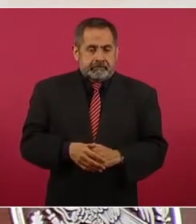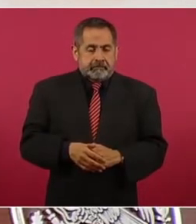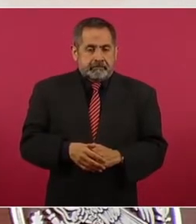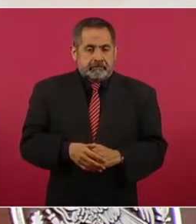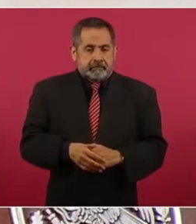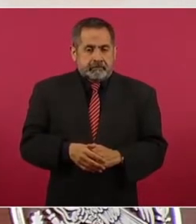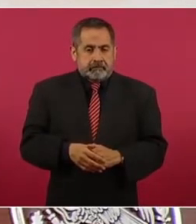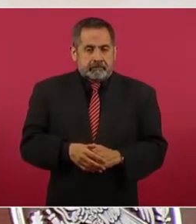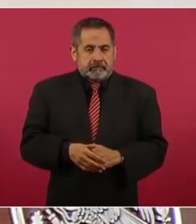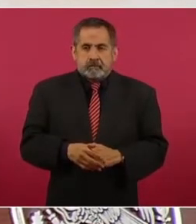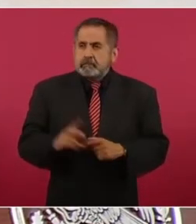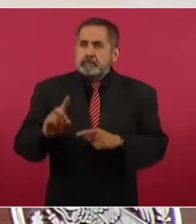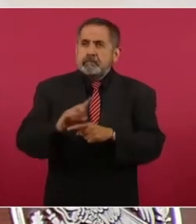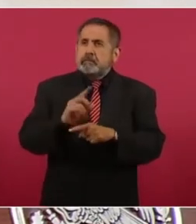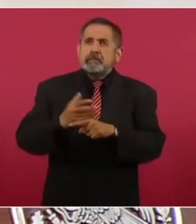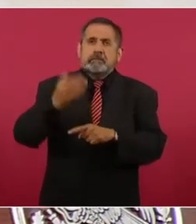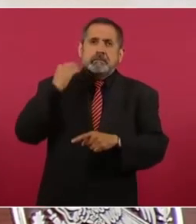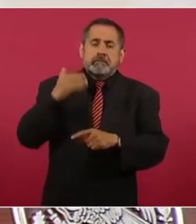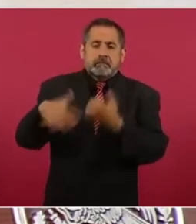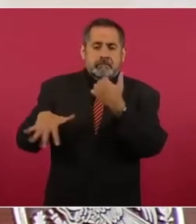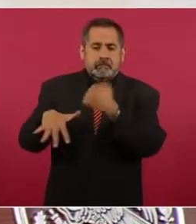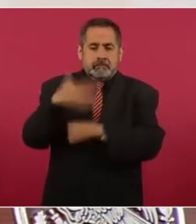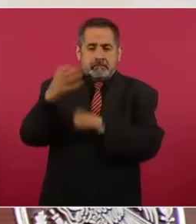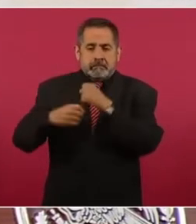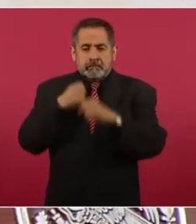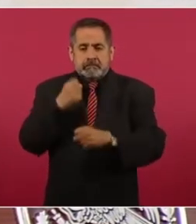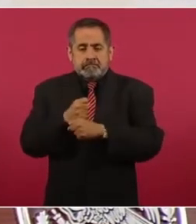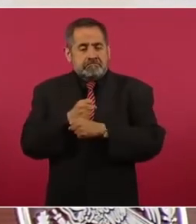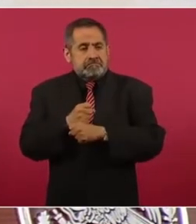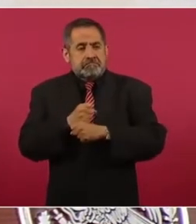desde hace 15 años que le empezaron a conseguir.